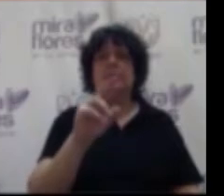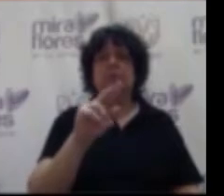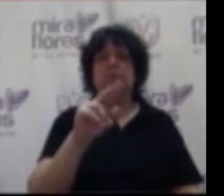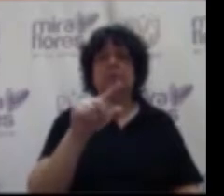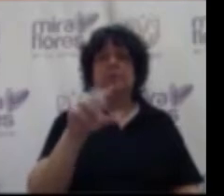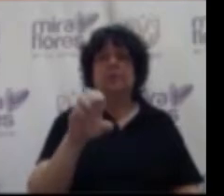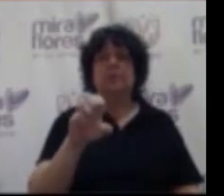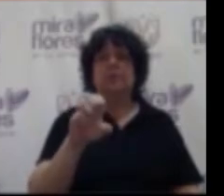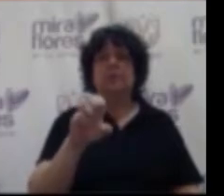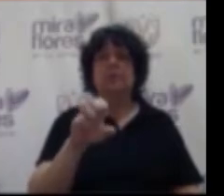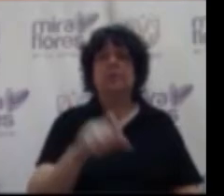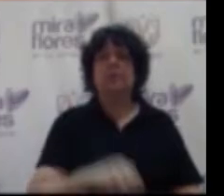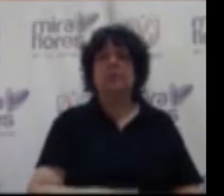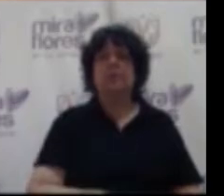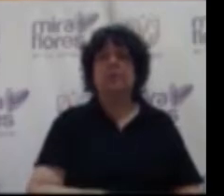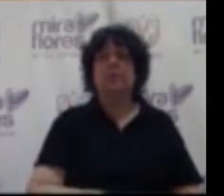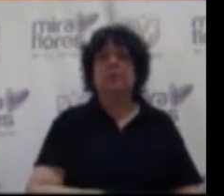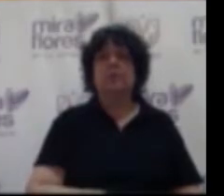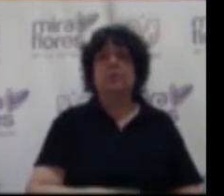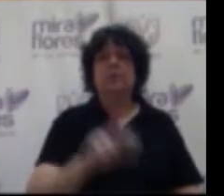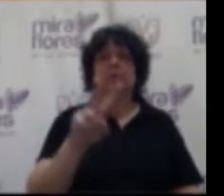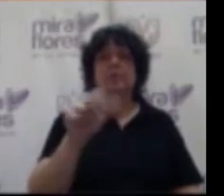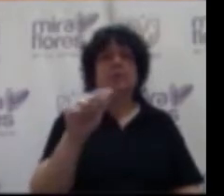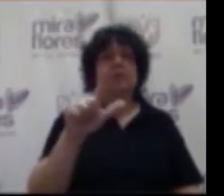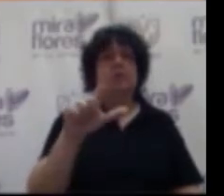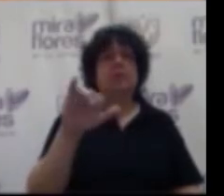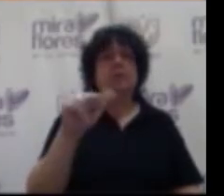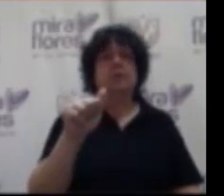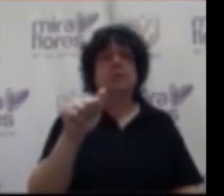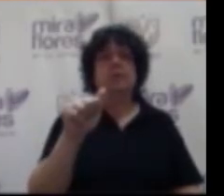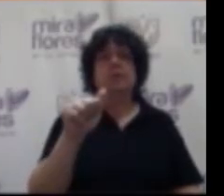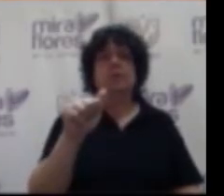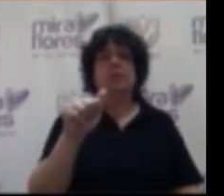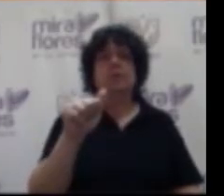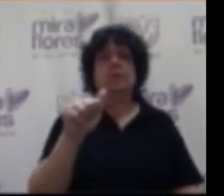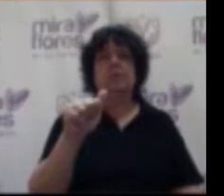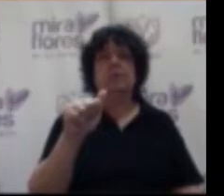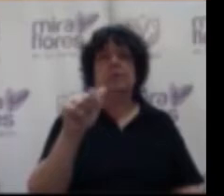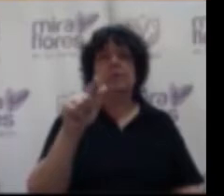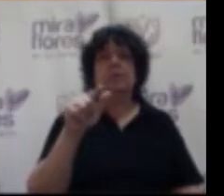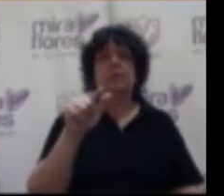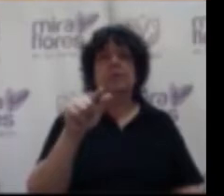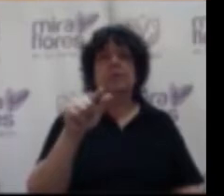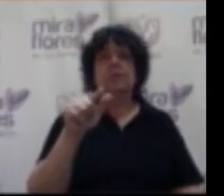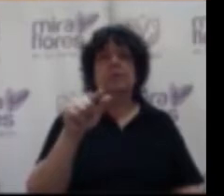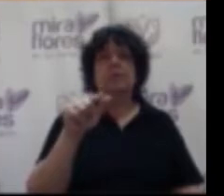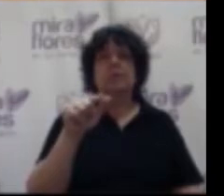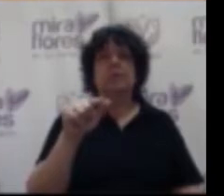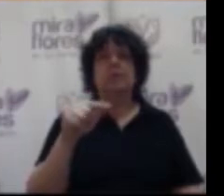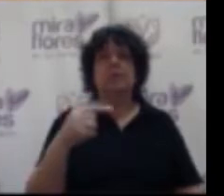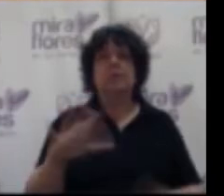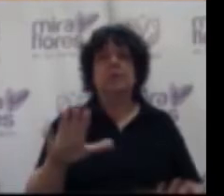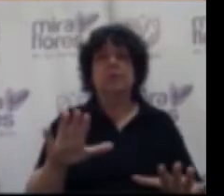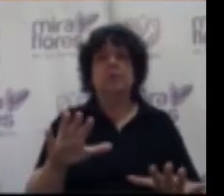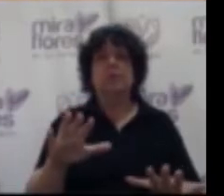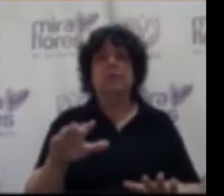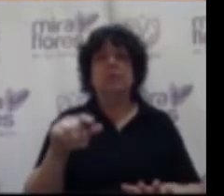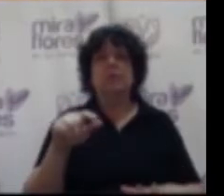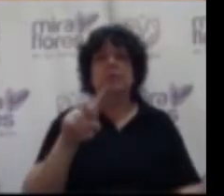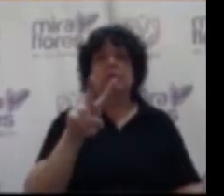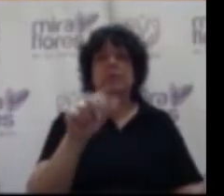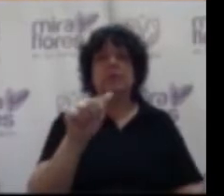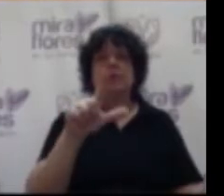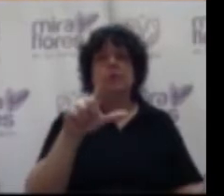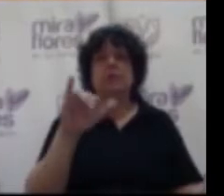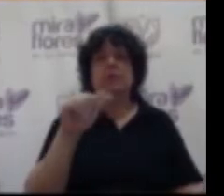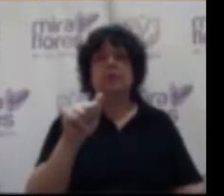gonzález del riego señora valia barak pastor acusado señor alcalde en relación de la asistencia de la señora valia